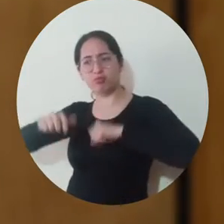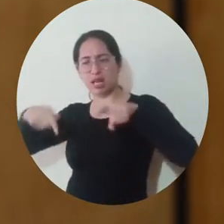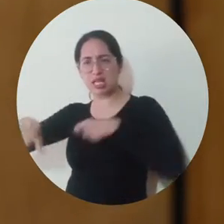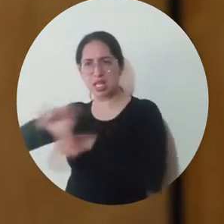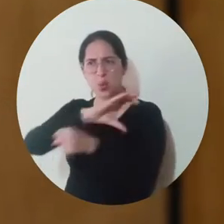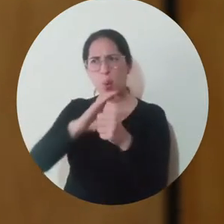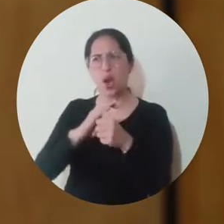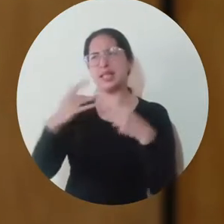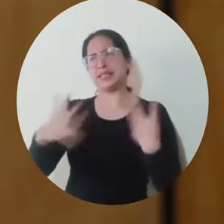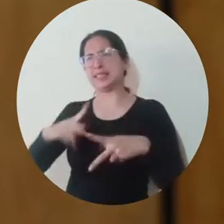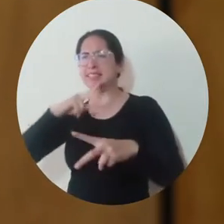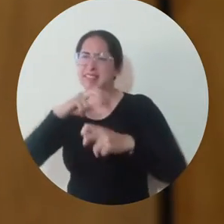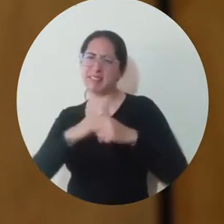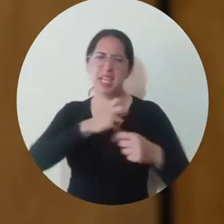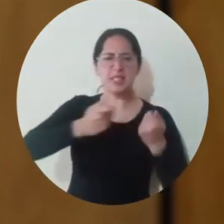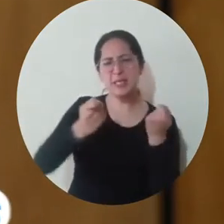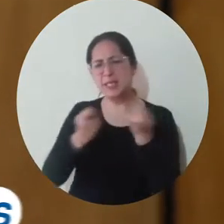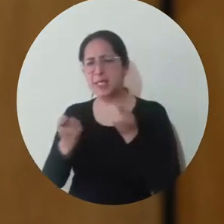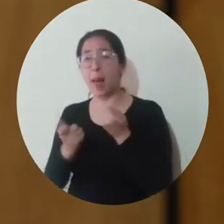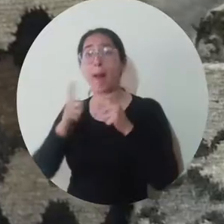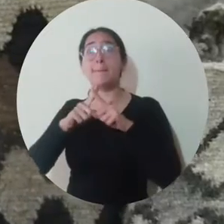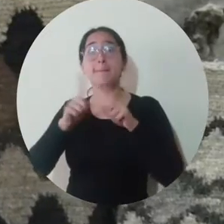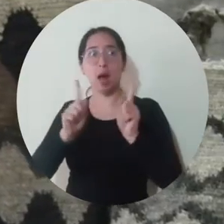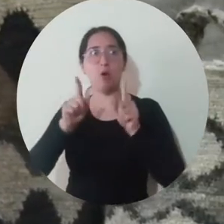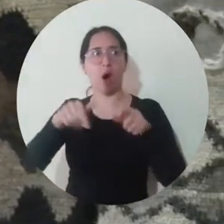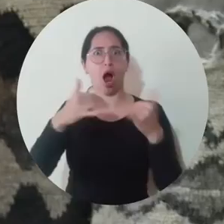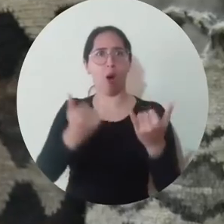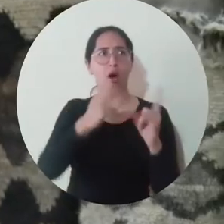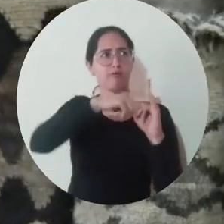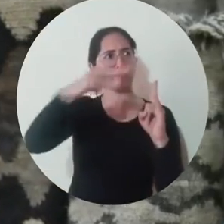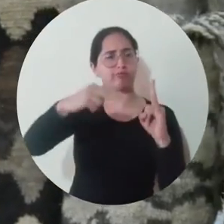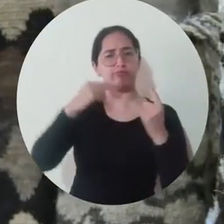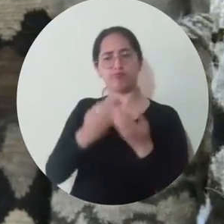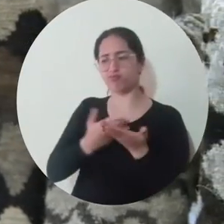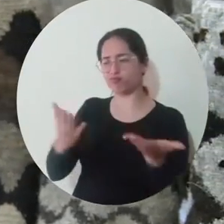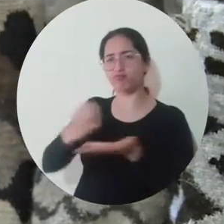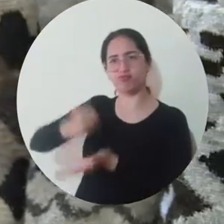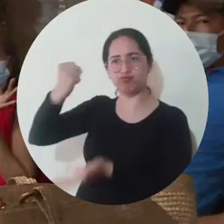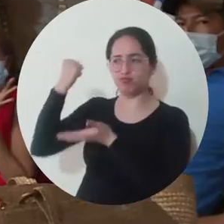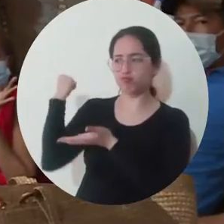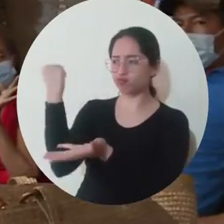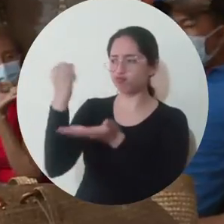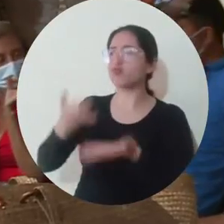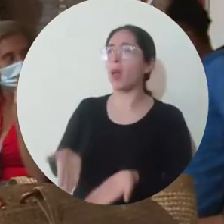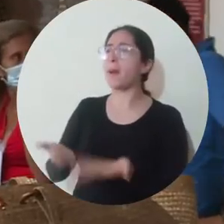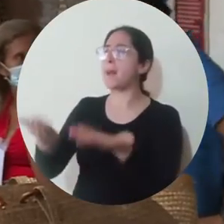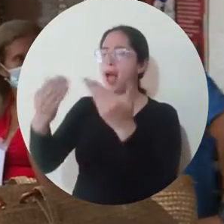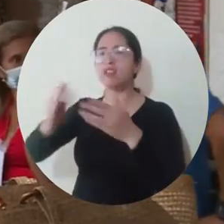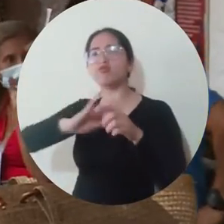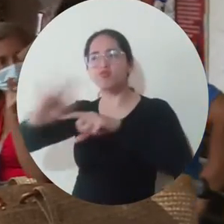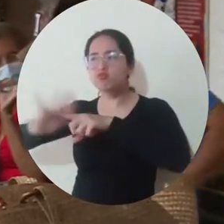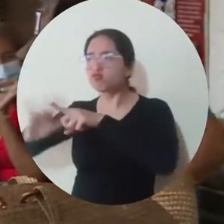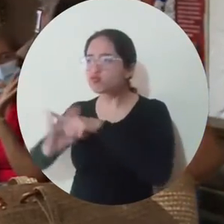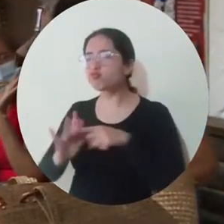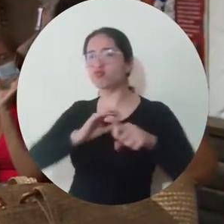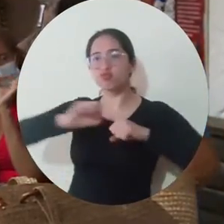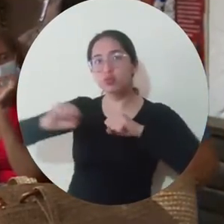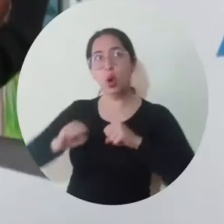gestionar en la ciudad y que la universidad nos permita este espacio con este estímulo nos va a permitir también